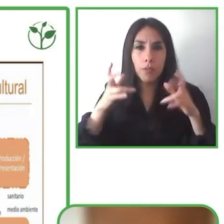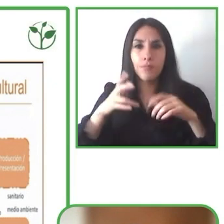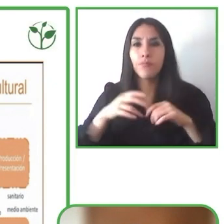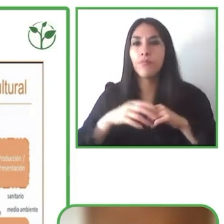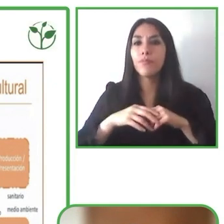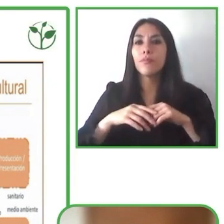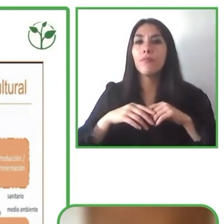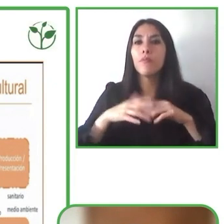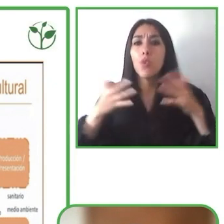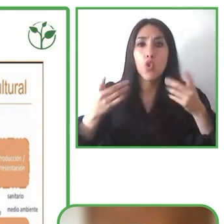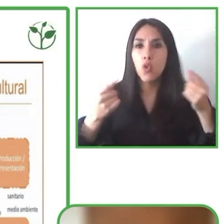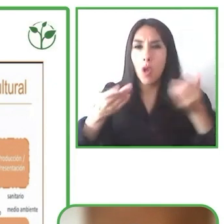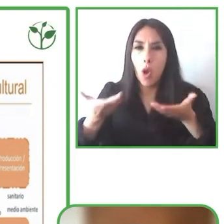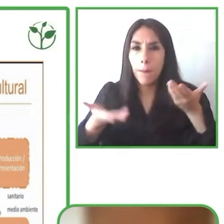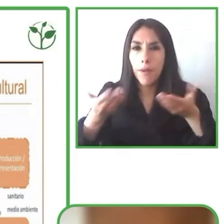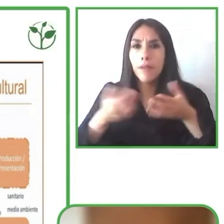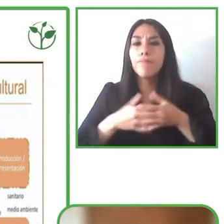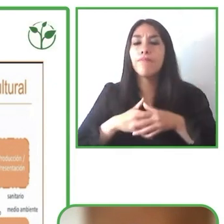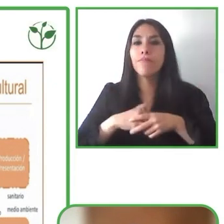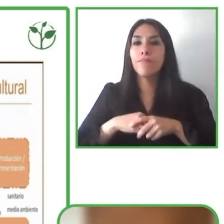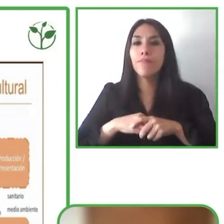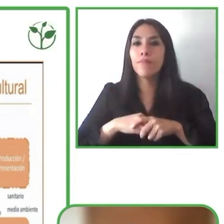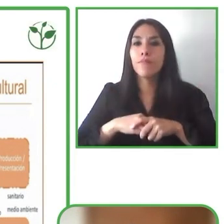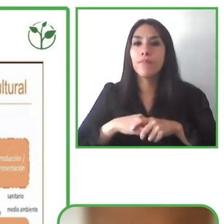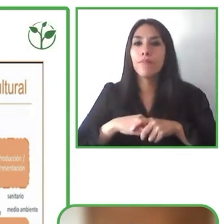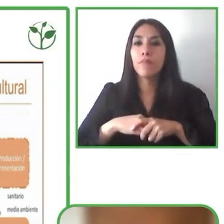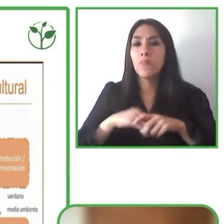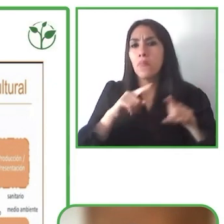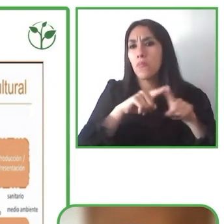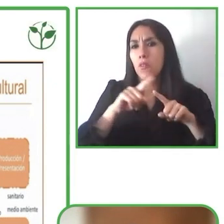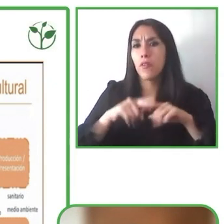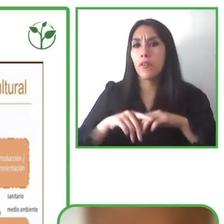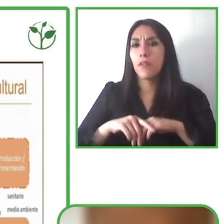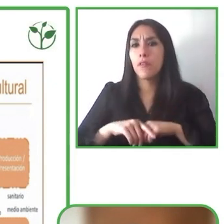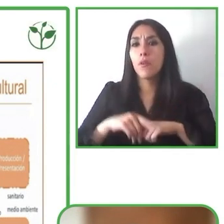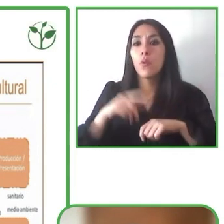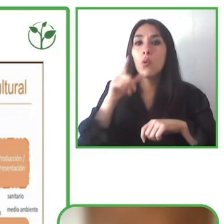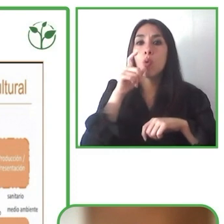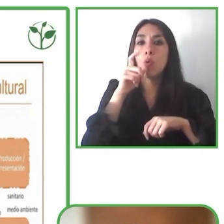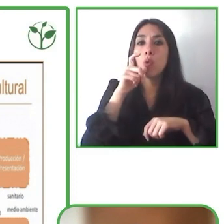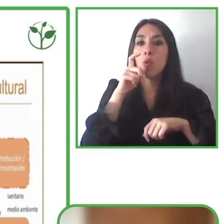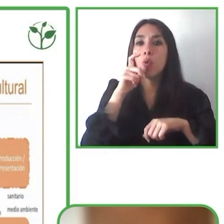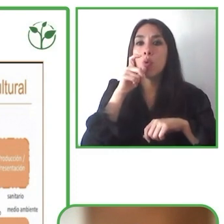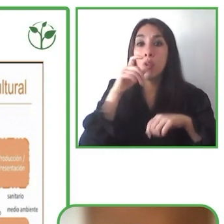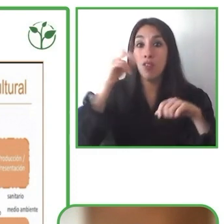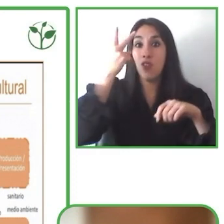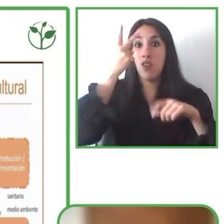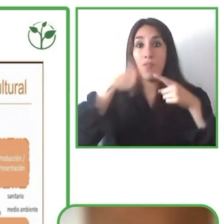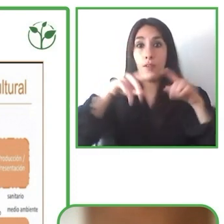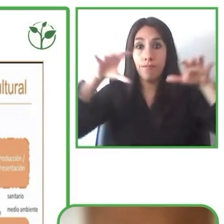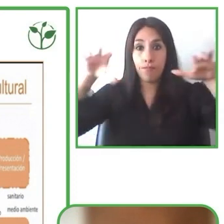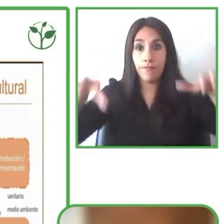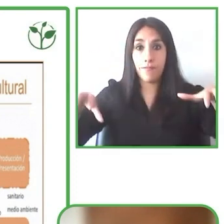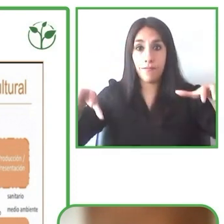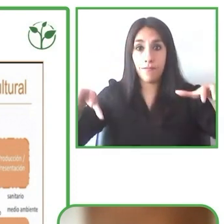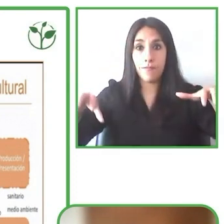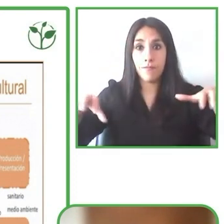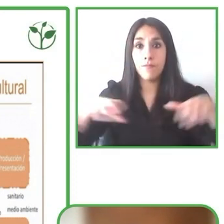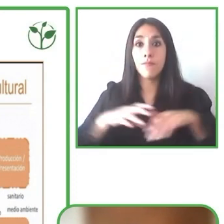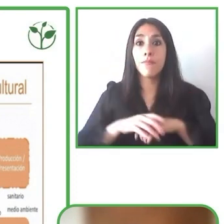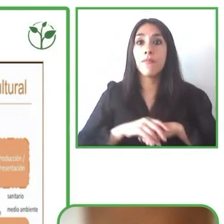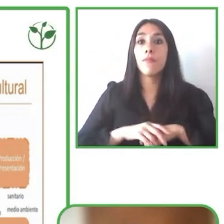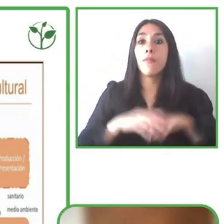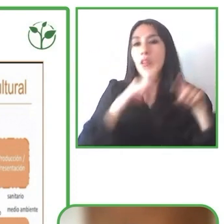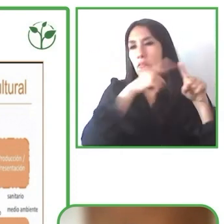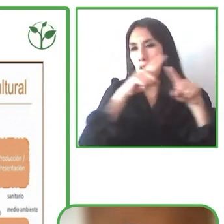teníamos como sector en una era análoga en términos de ampliar acceso y participación como lo estábamos viendo